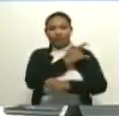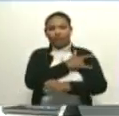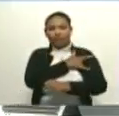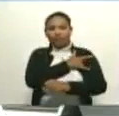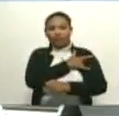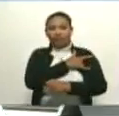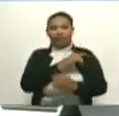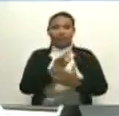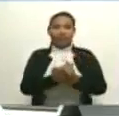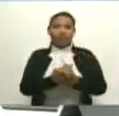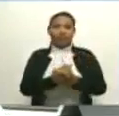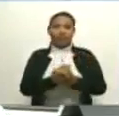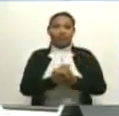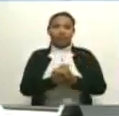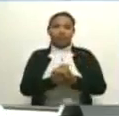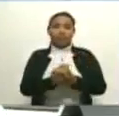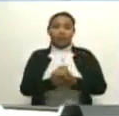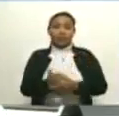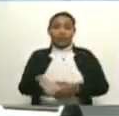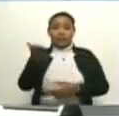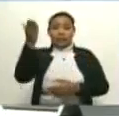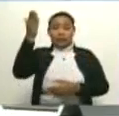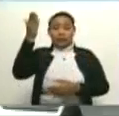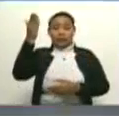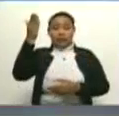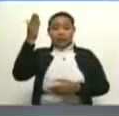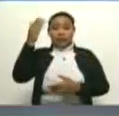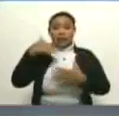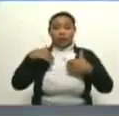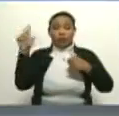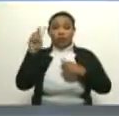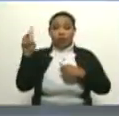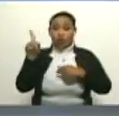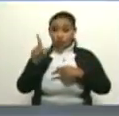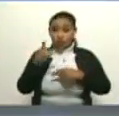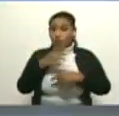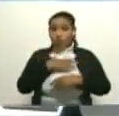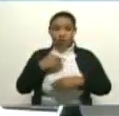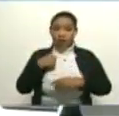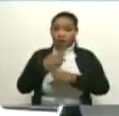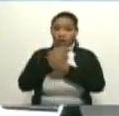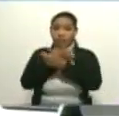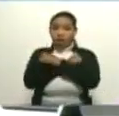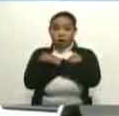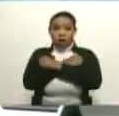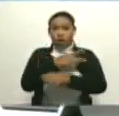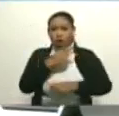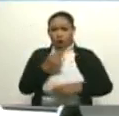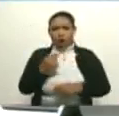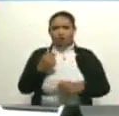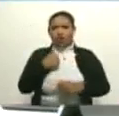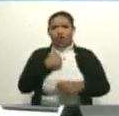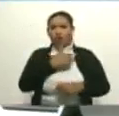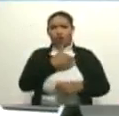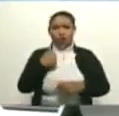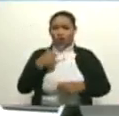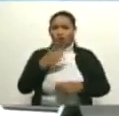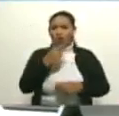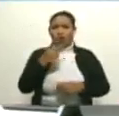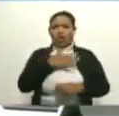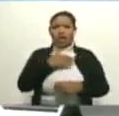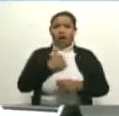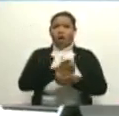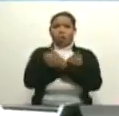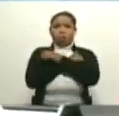de la salud venezolana. No, y no me quieren votar todavía. ¿No te quieren votar? No. Bueno, no te voten. No, aspiro que no. Tienes que quedarte ahí